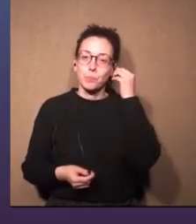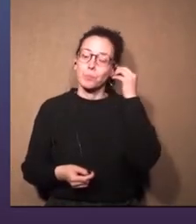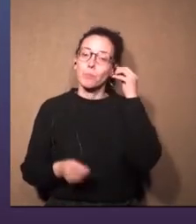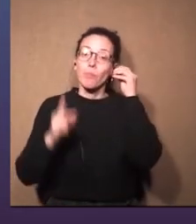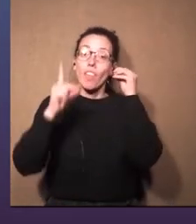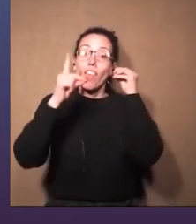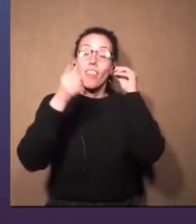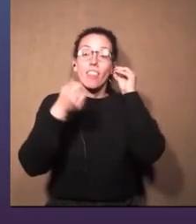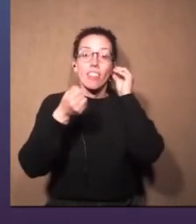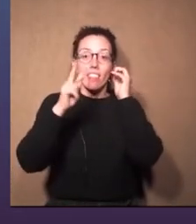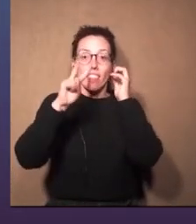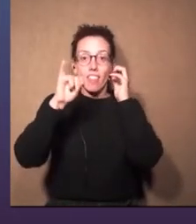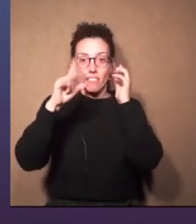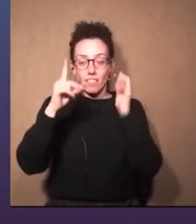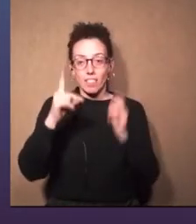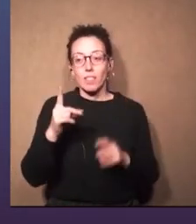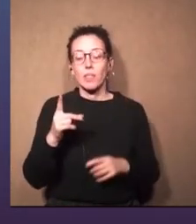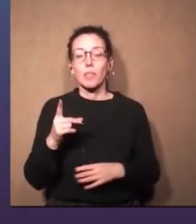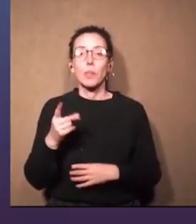Bueno.